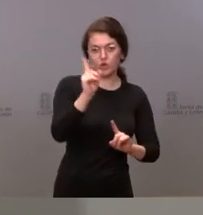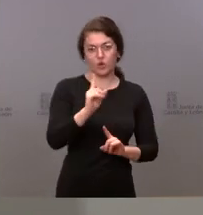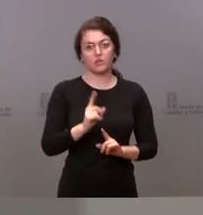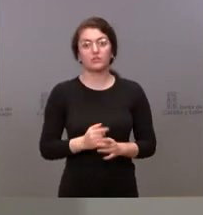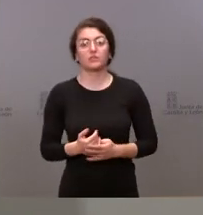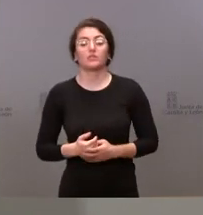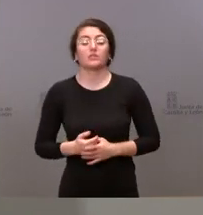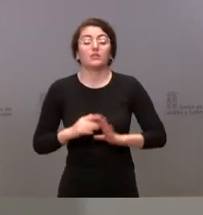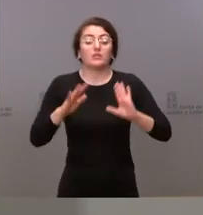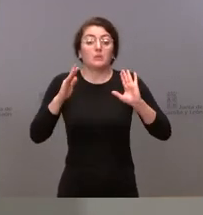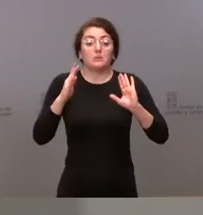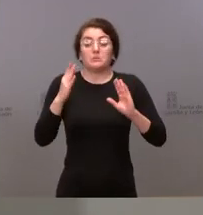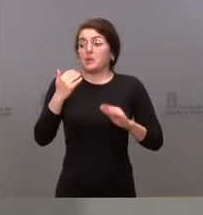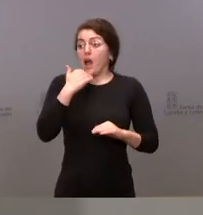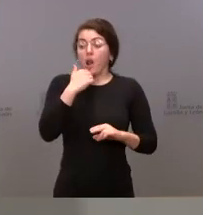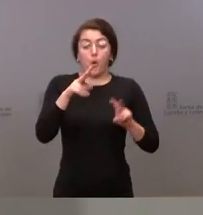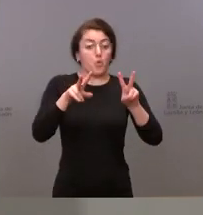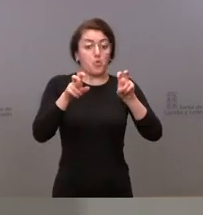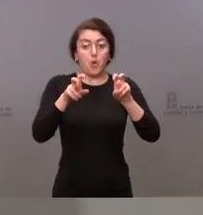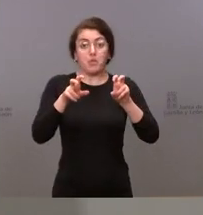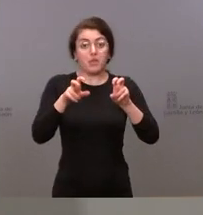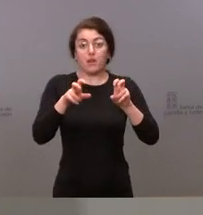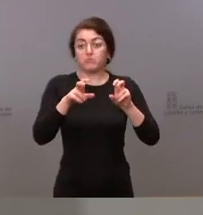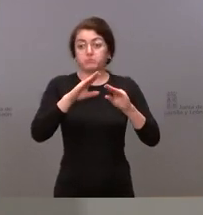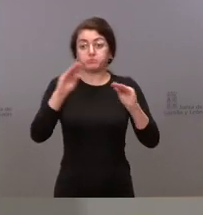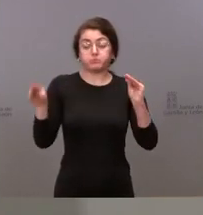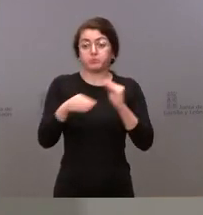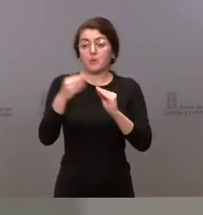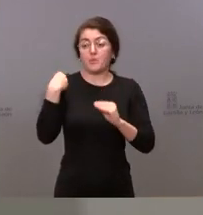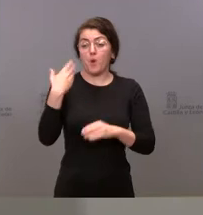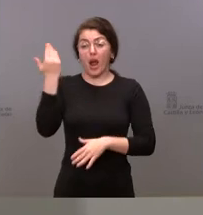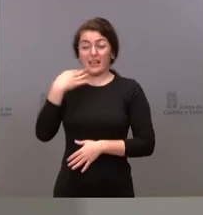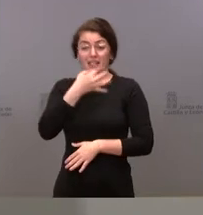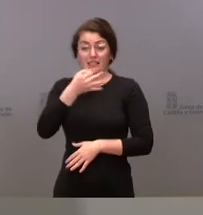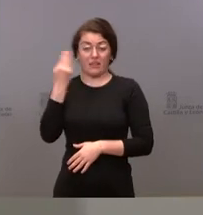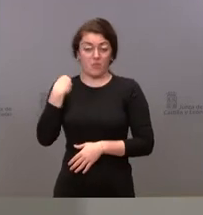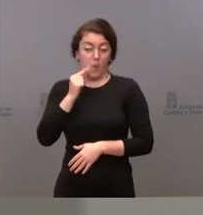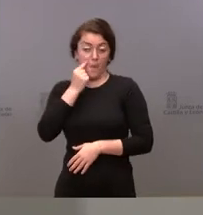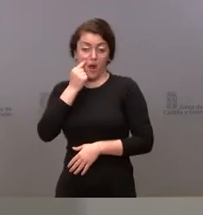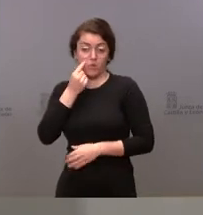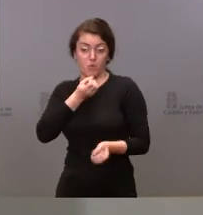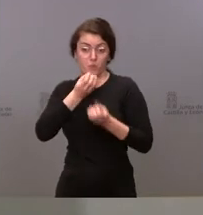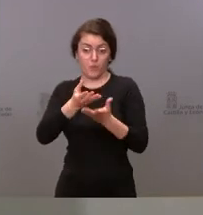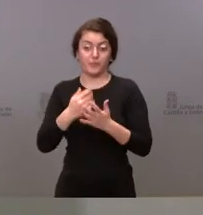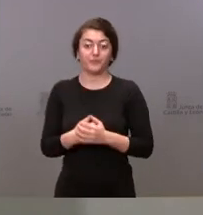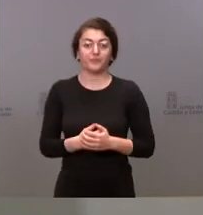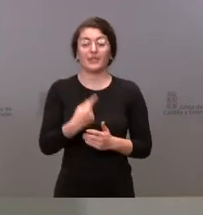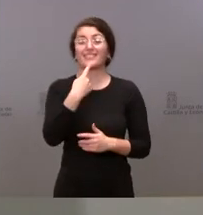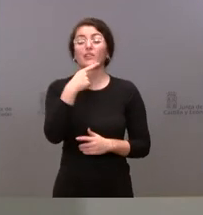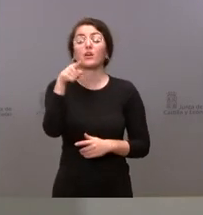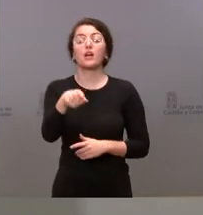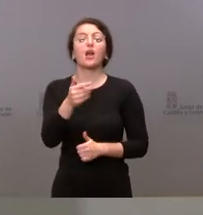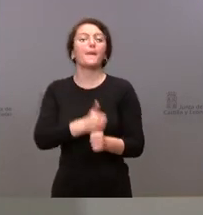añadida a lo que a última hora de la tarde de ayer el propio presidente de la Junta de Castilla anunció donde había una serie de prioridades muy claras